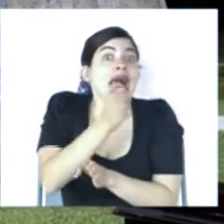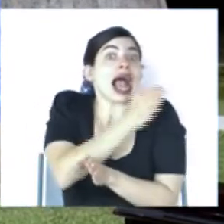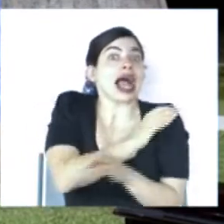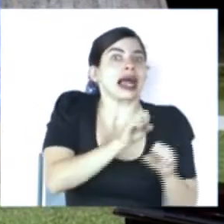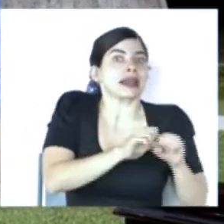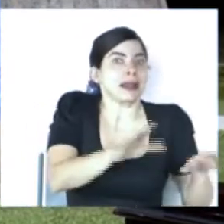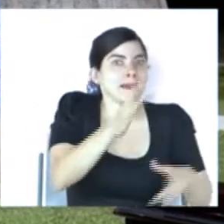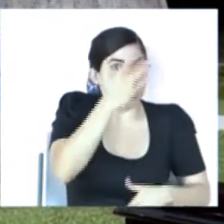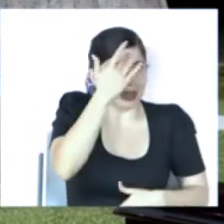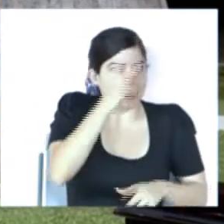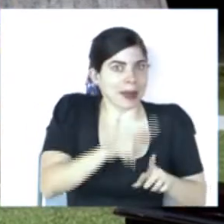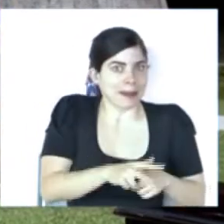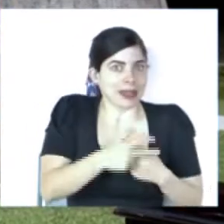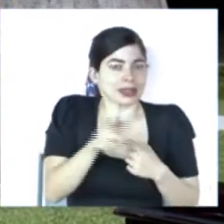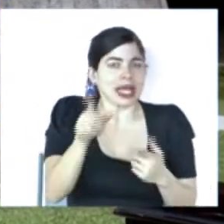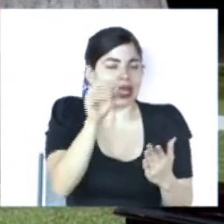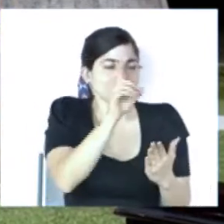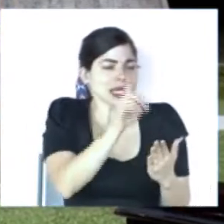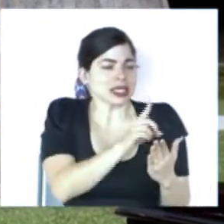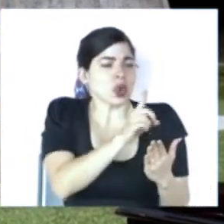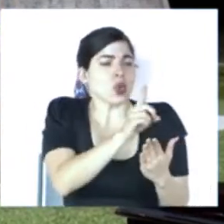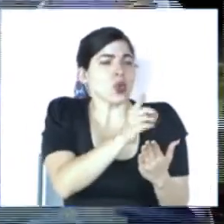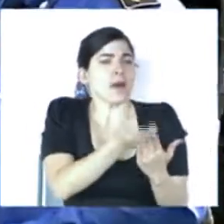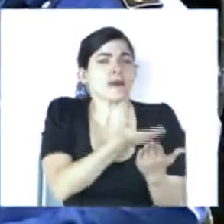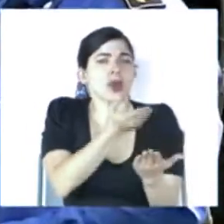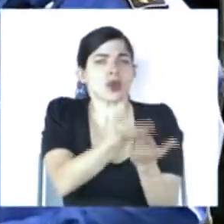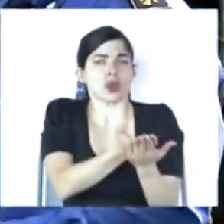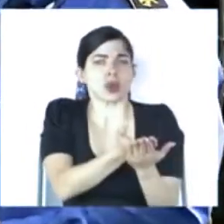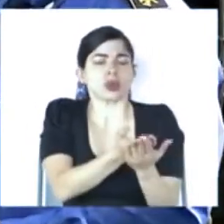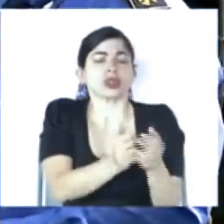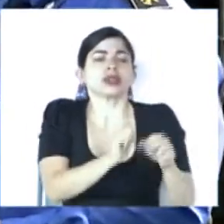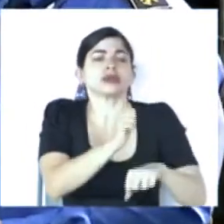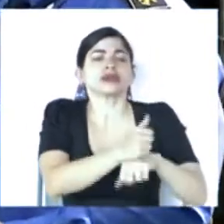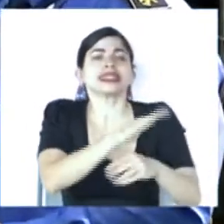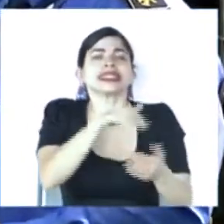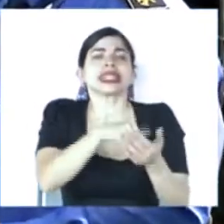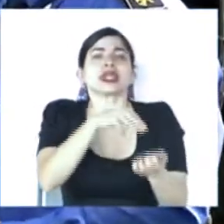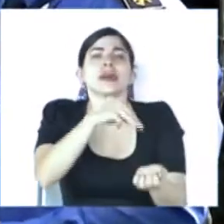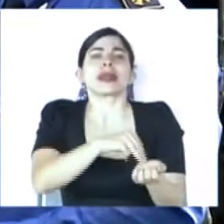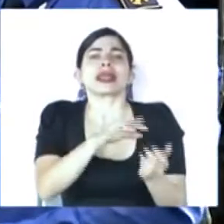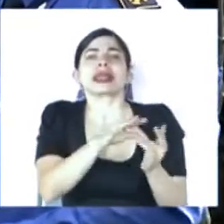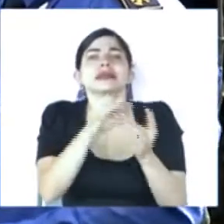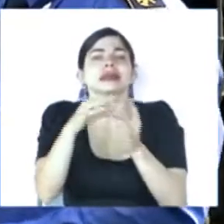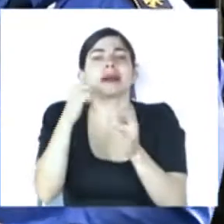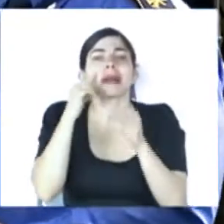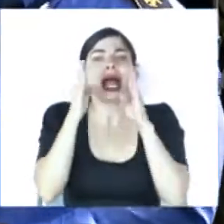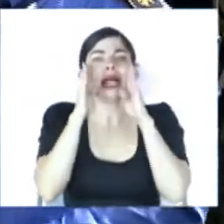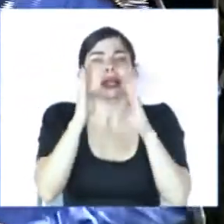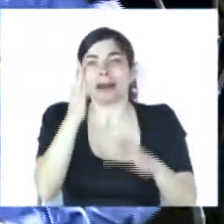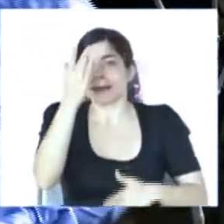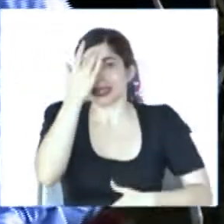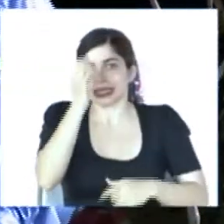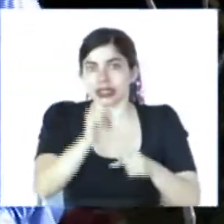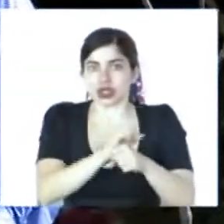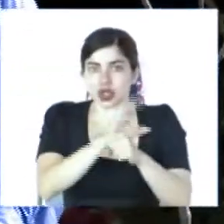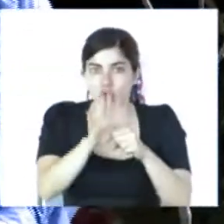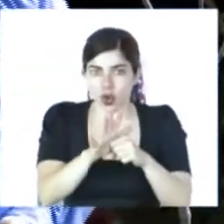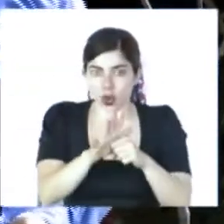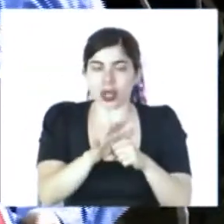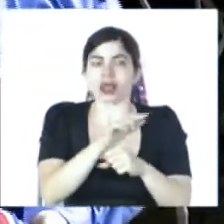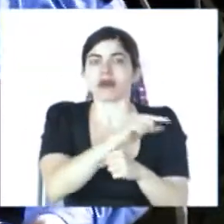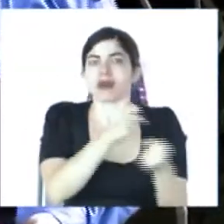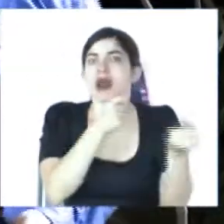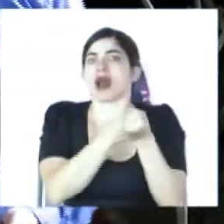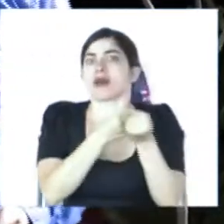pandemia se diseñó una propuesta institucional sobre la creación de un centro médico exclusivo para la atención de pacientes COVID se dio el